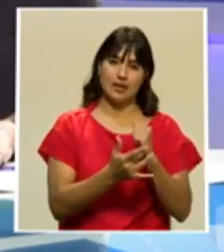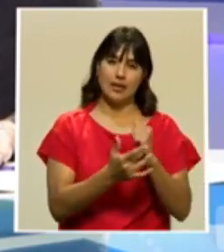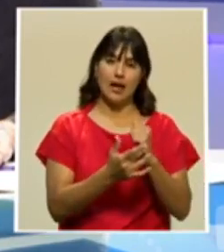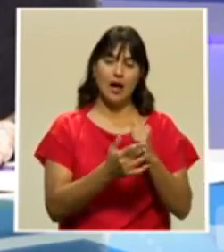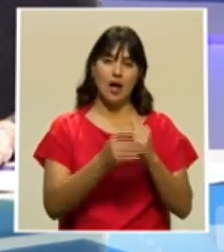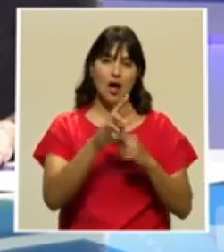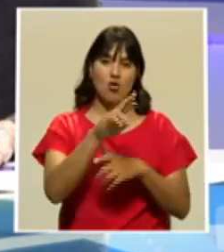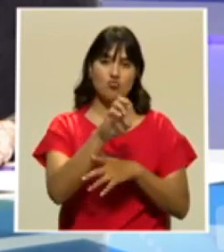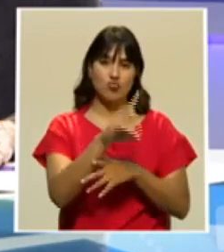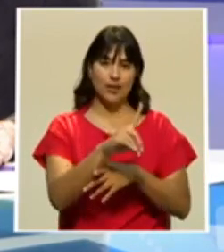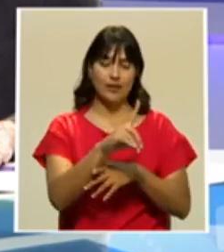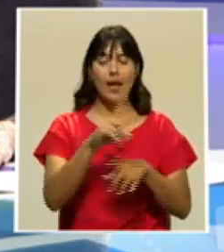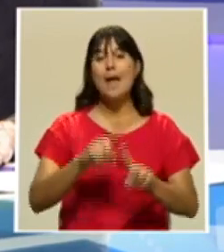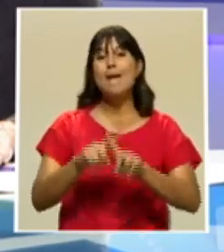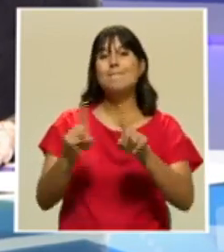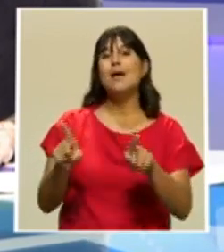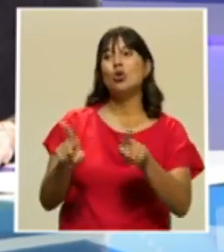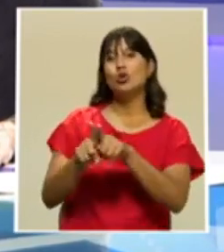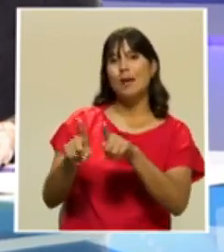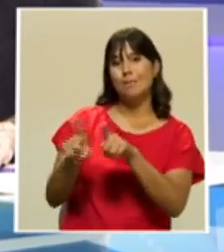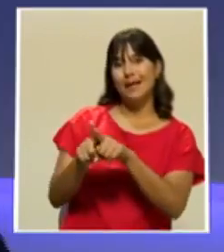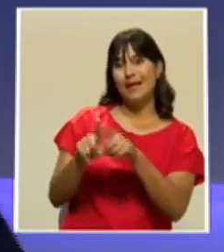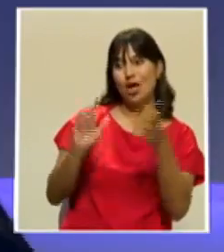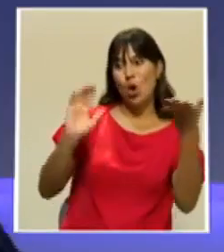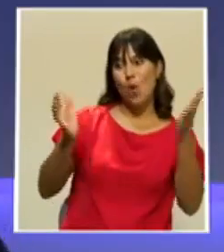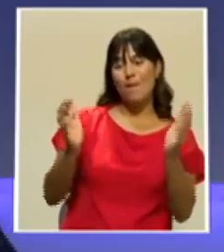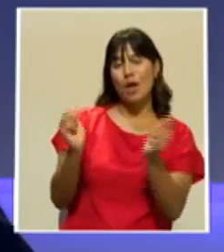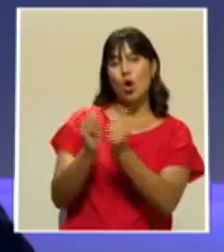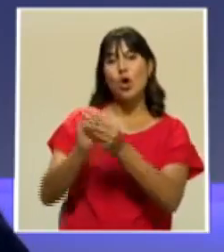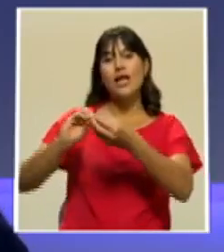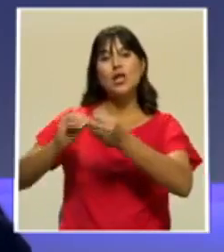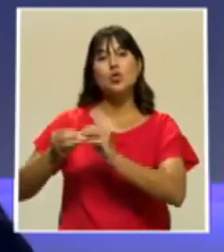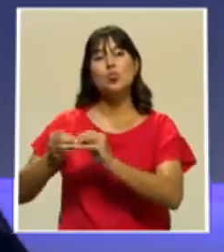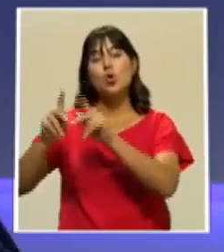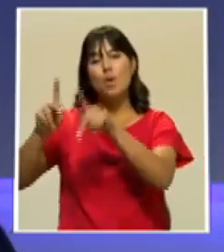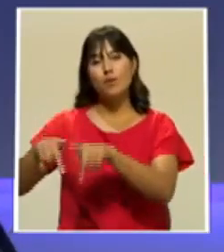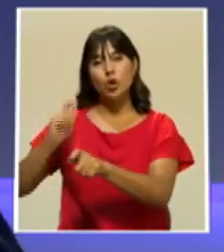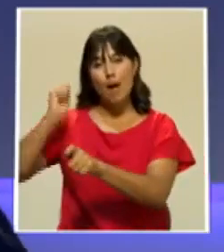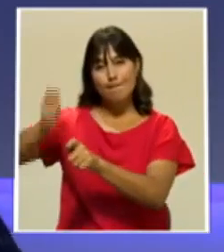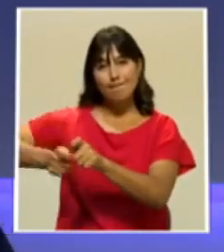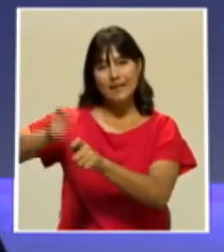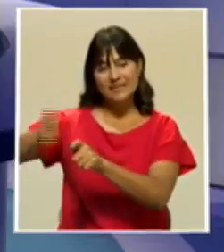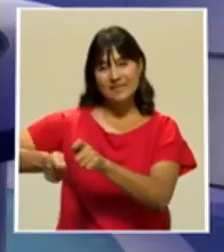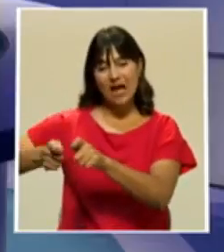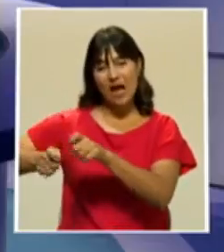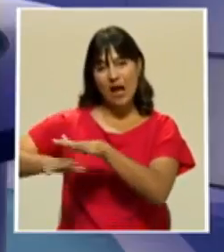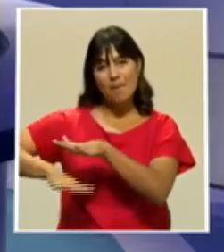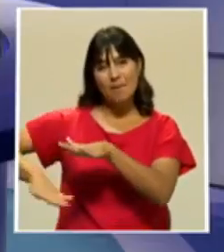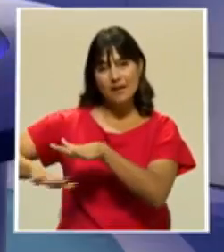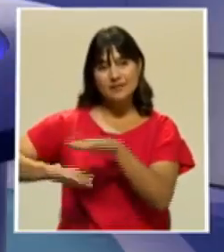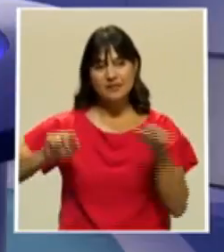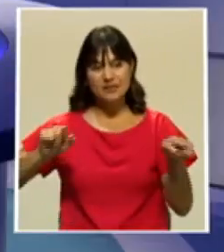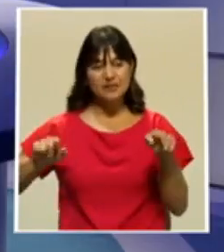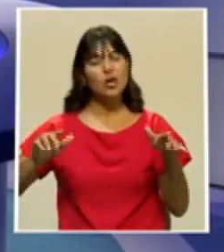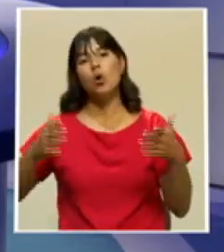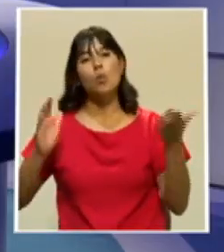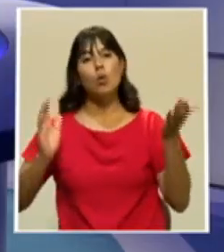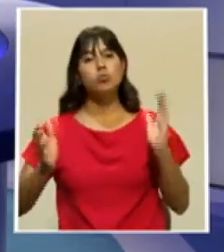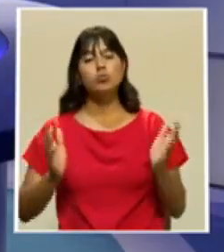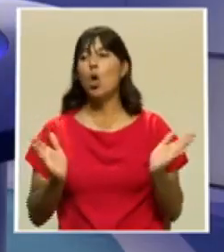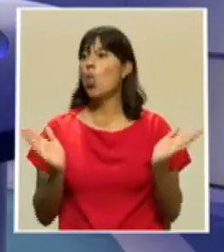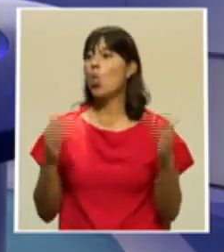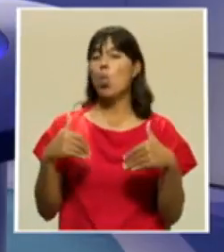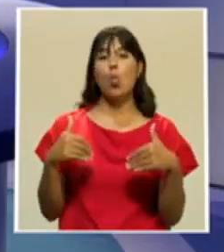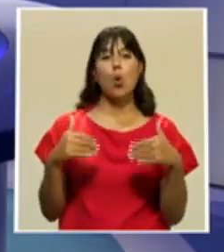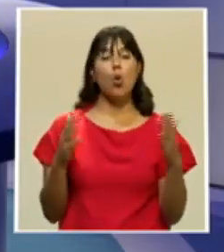cantidad de gente que se dedica a la pesca artesanal. ¿Cómo estamos en magnitudes? En realidad no hay una simetría, es una